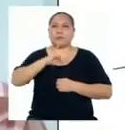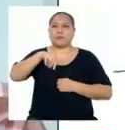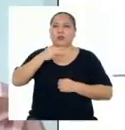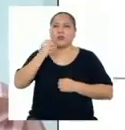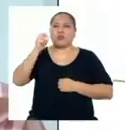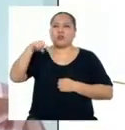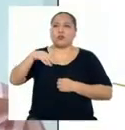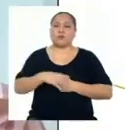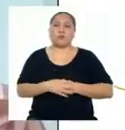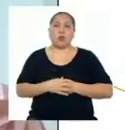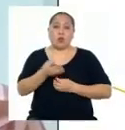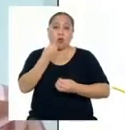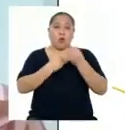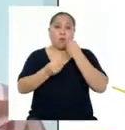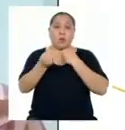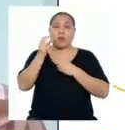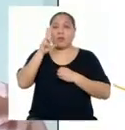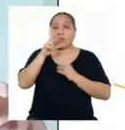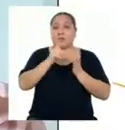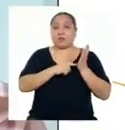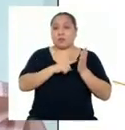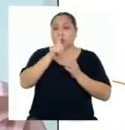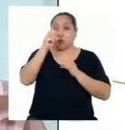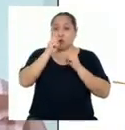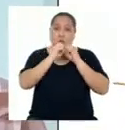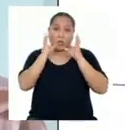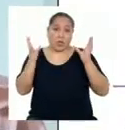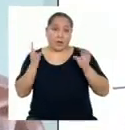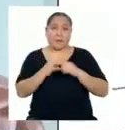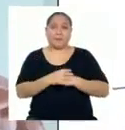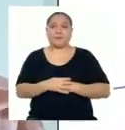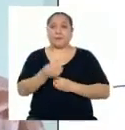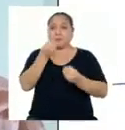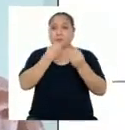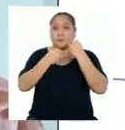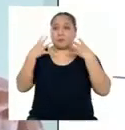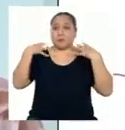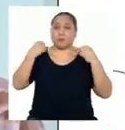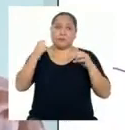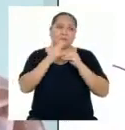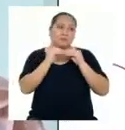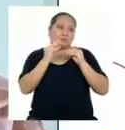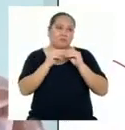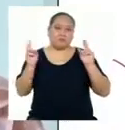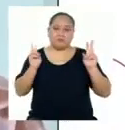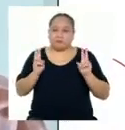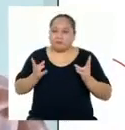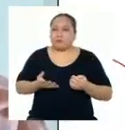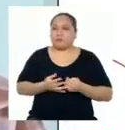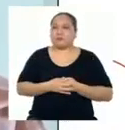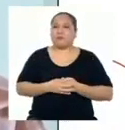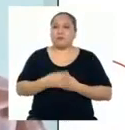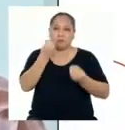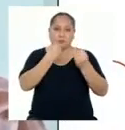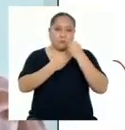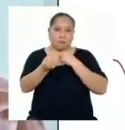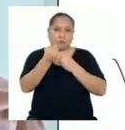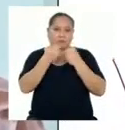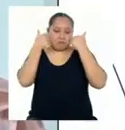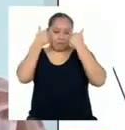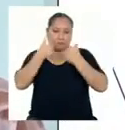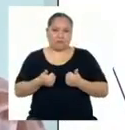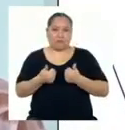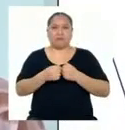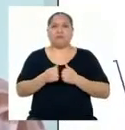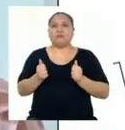Debemos comer tres veces al día, comer sanamente como frutas, verduras, alimentándose